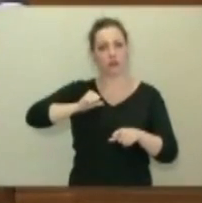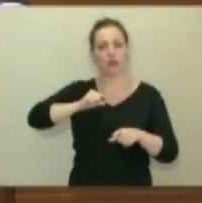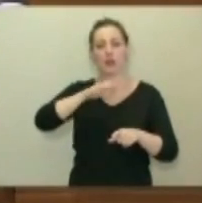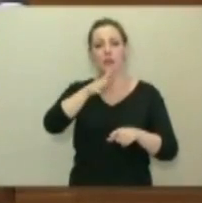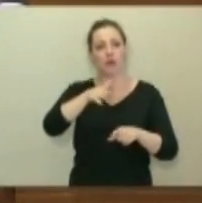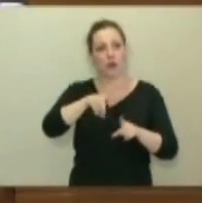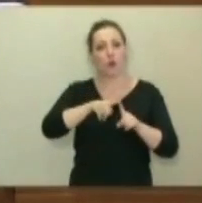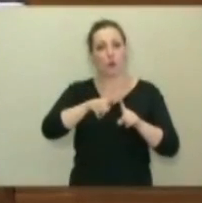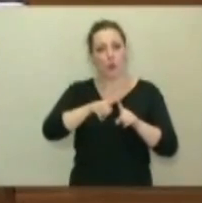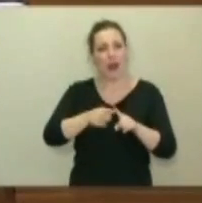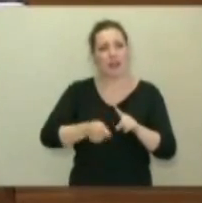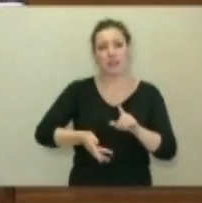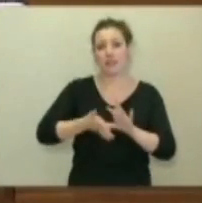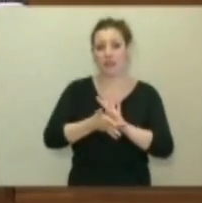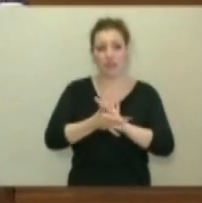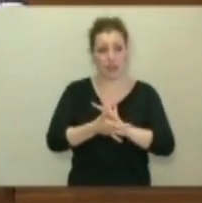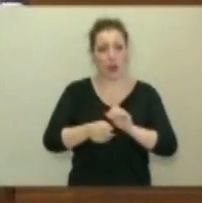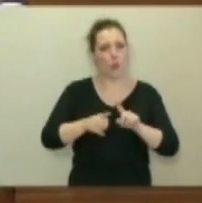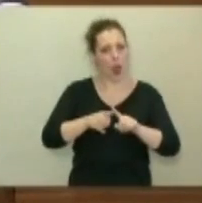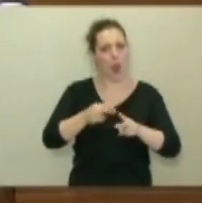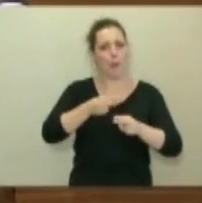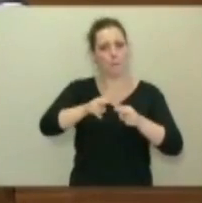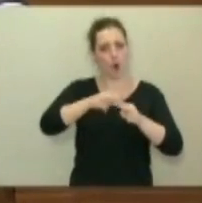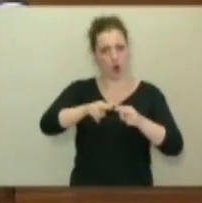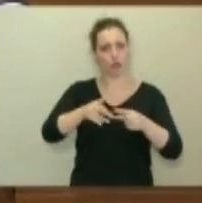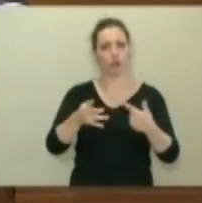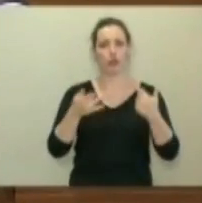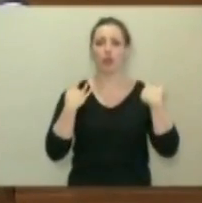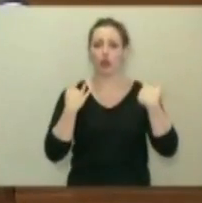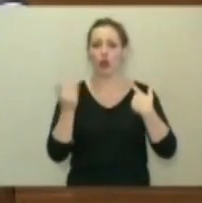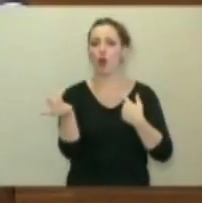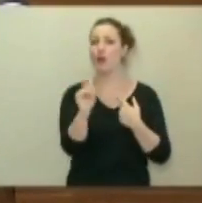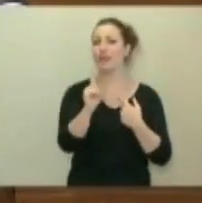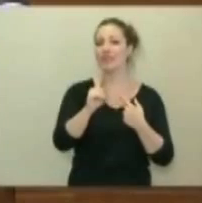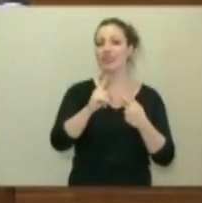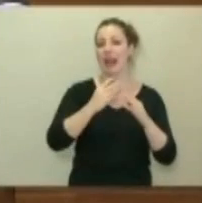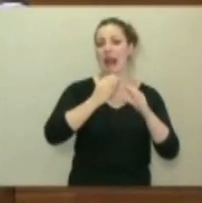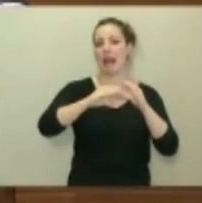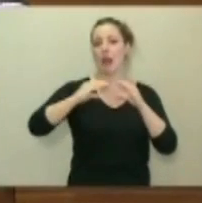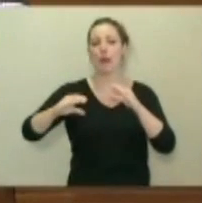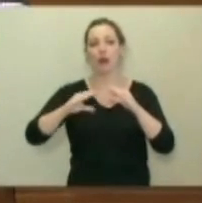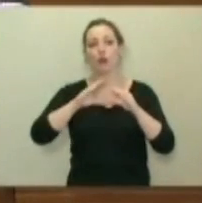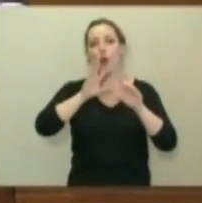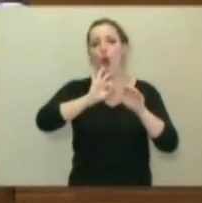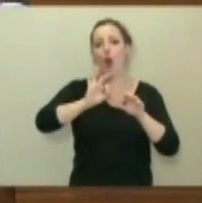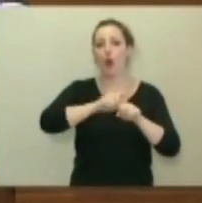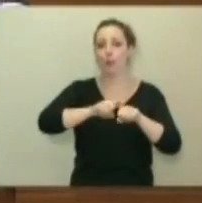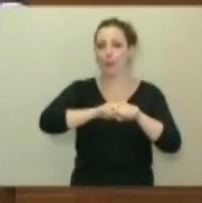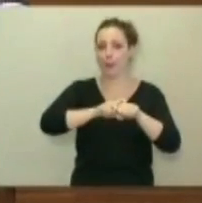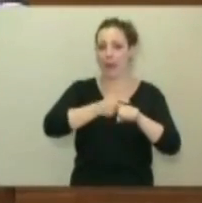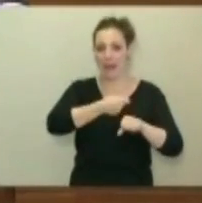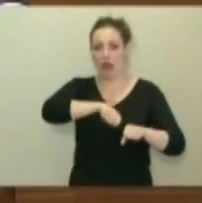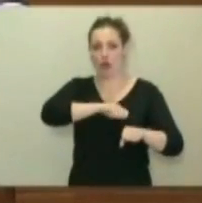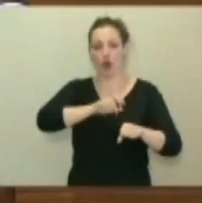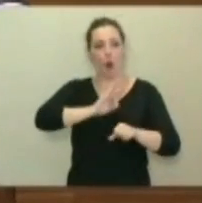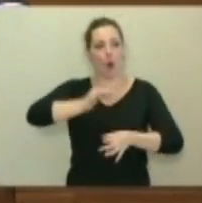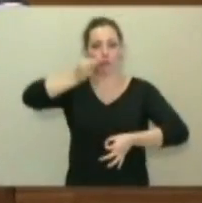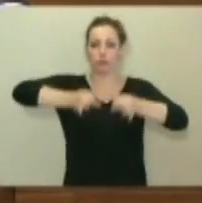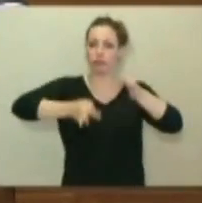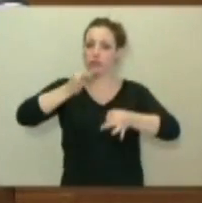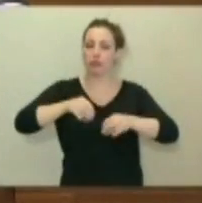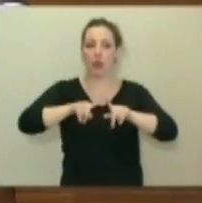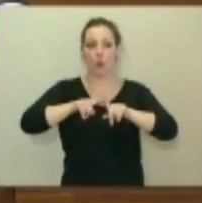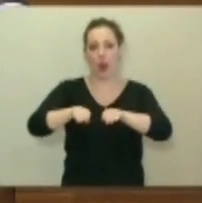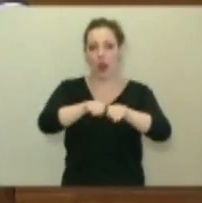el peso político de cada una de estas comunidades autónomas y no el reparto en función de criterios racionales, justos, que consagren los principios de